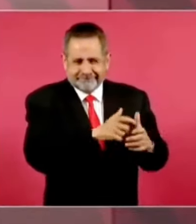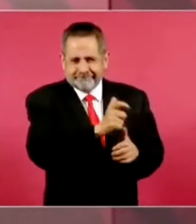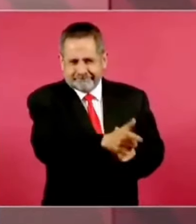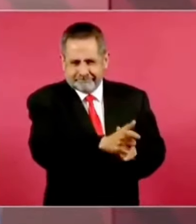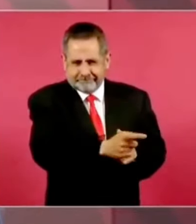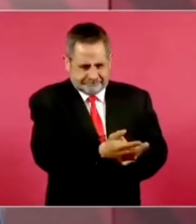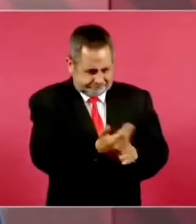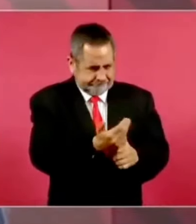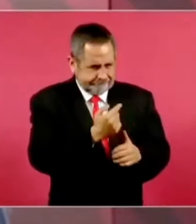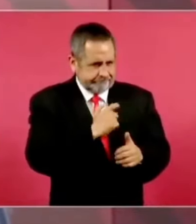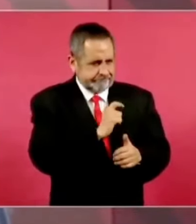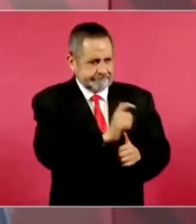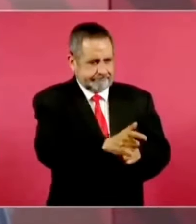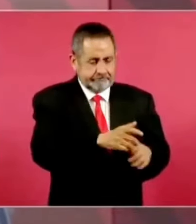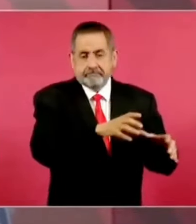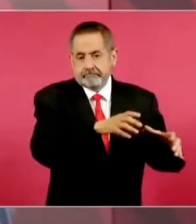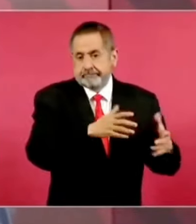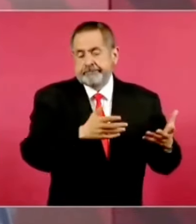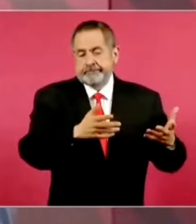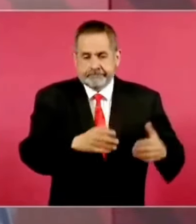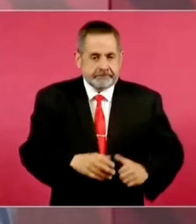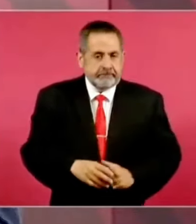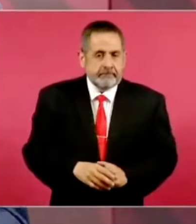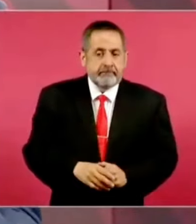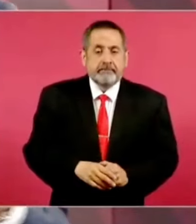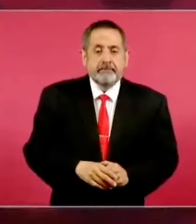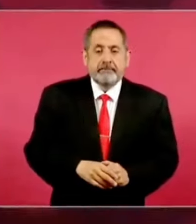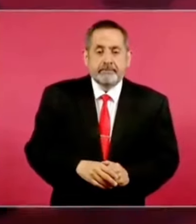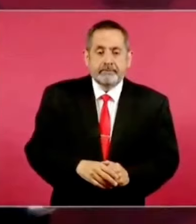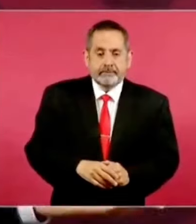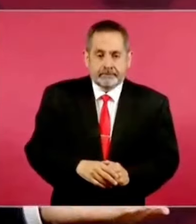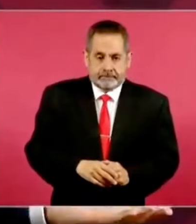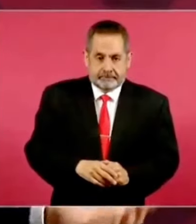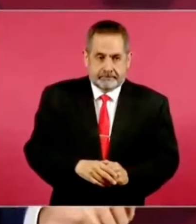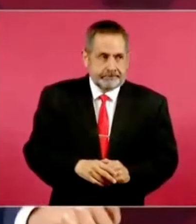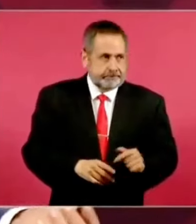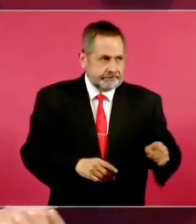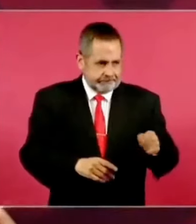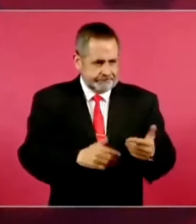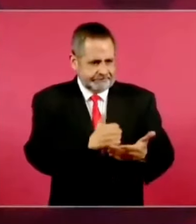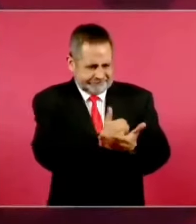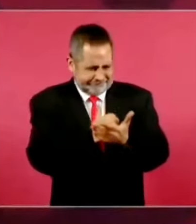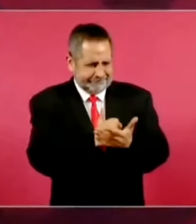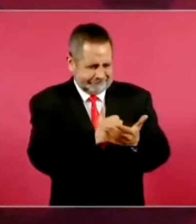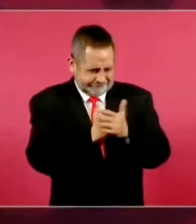de que les ayudara